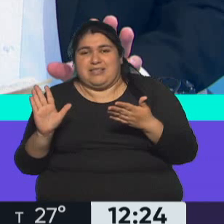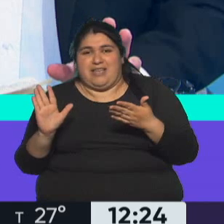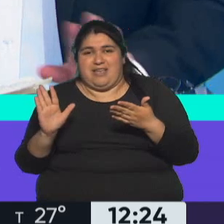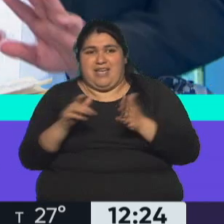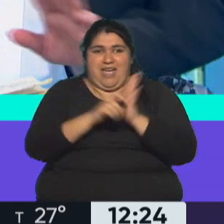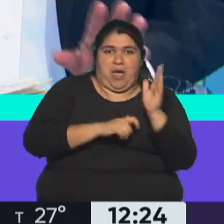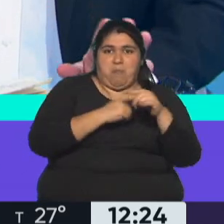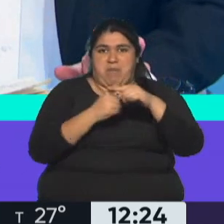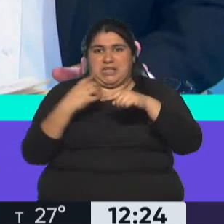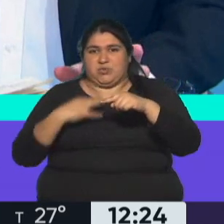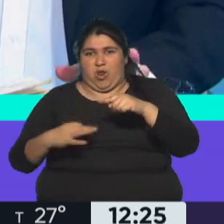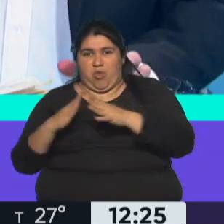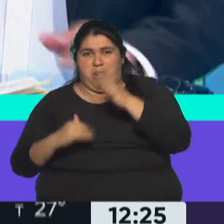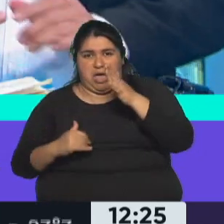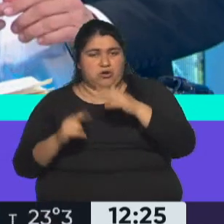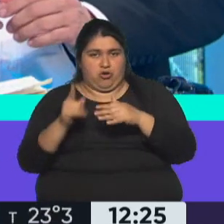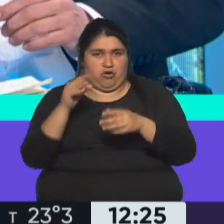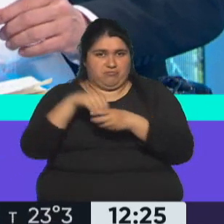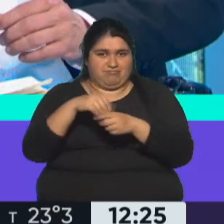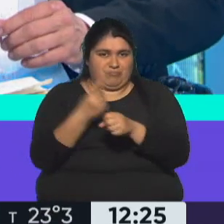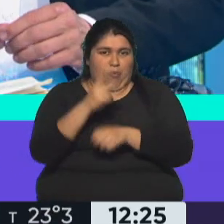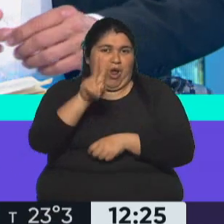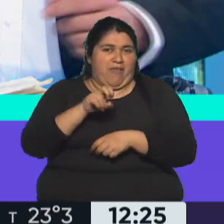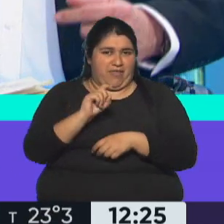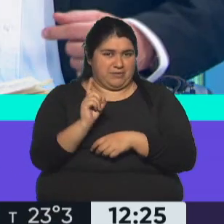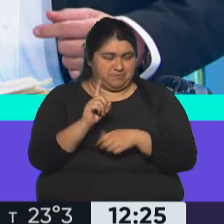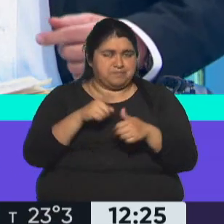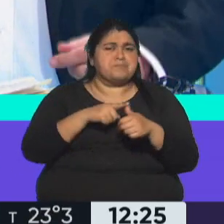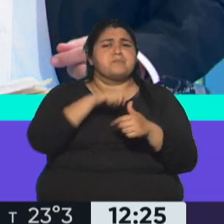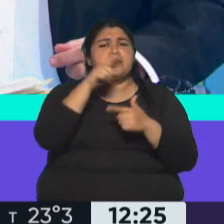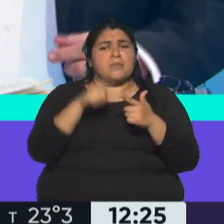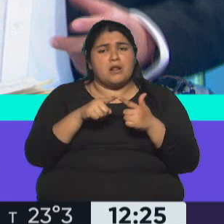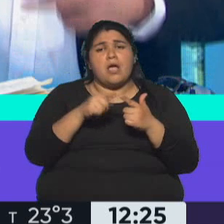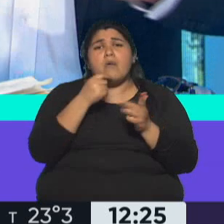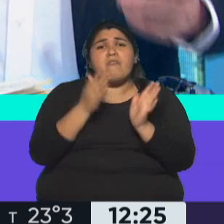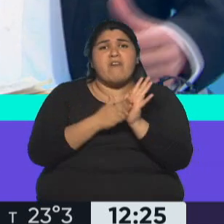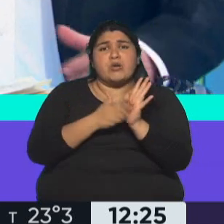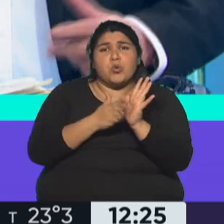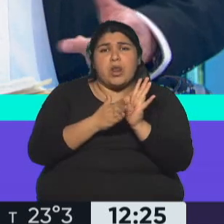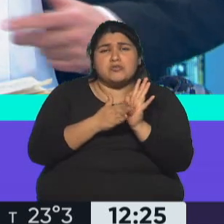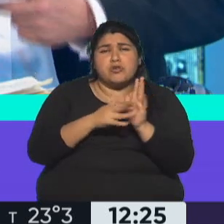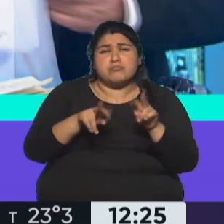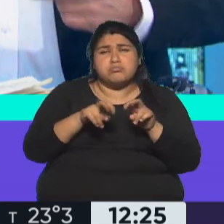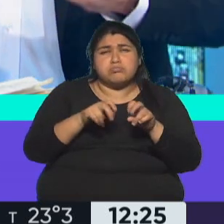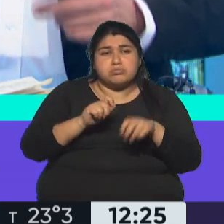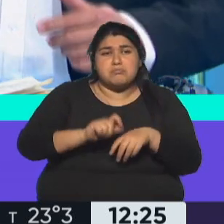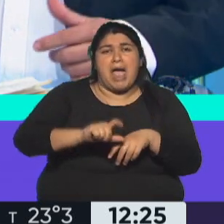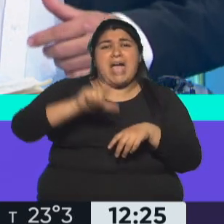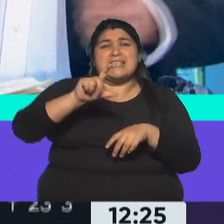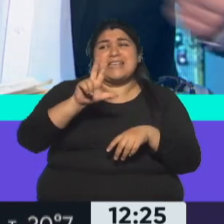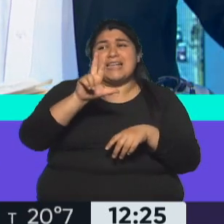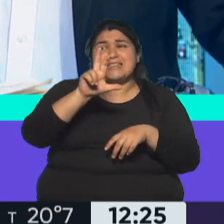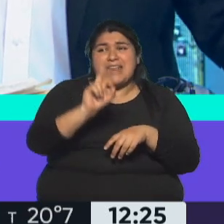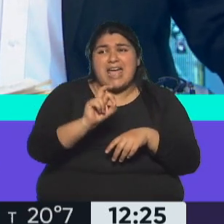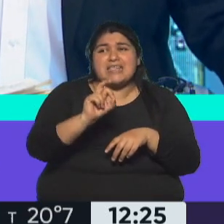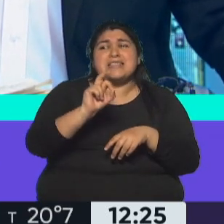corre, no entras. Si tuviste un aumento en la facturación del 30, 40, 50%